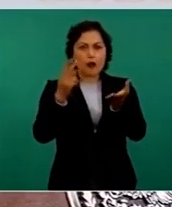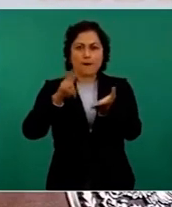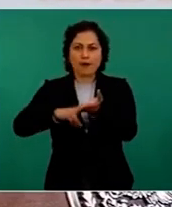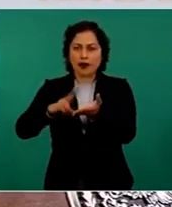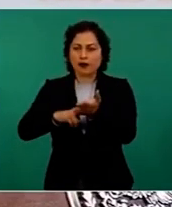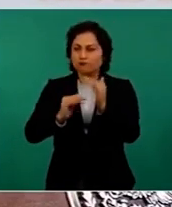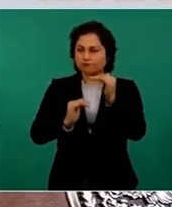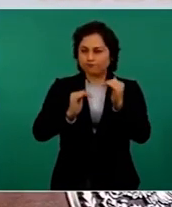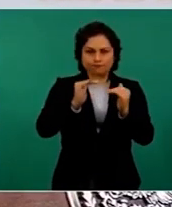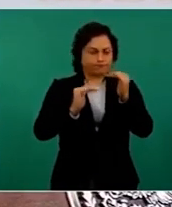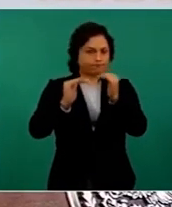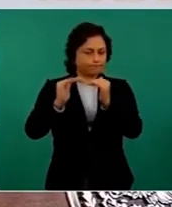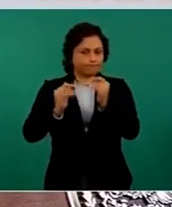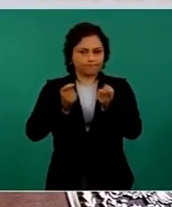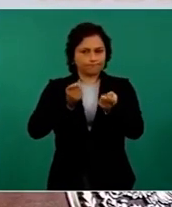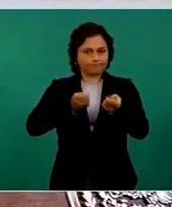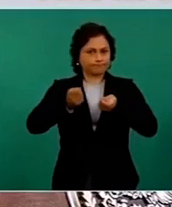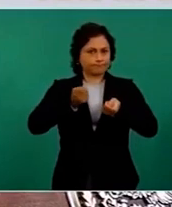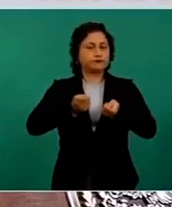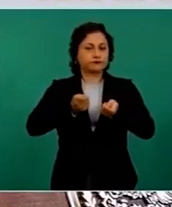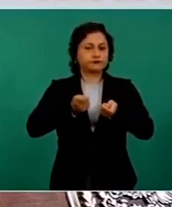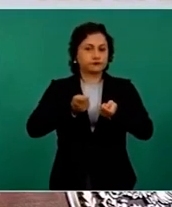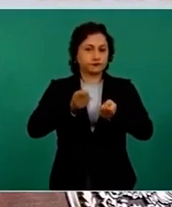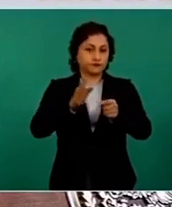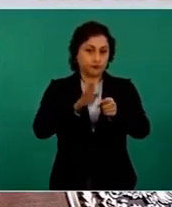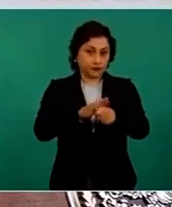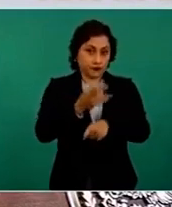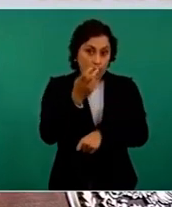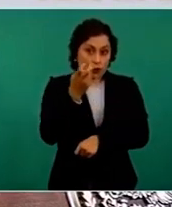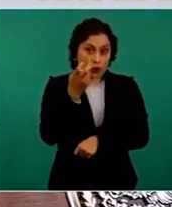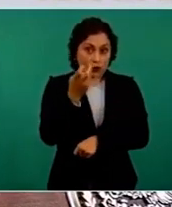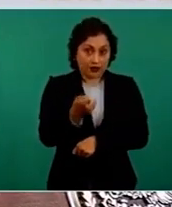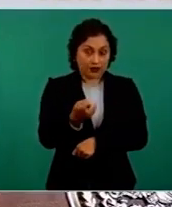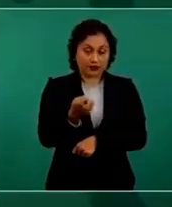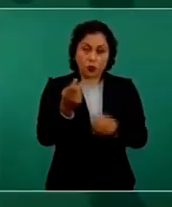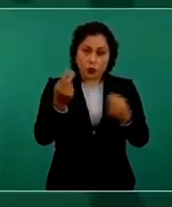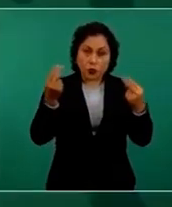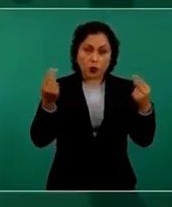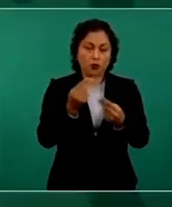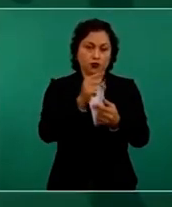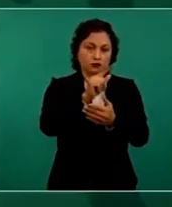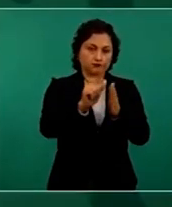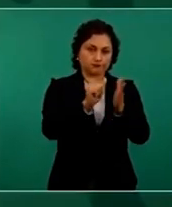es que necesitamos la reforma eléctrica